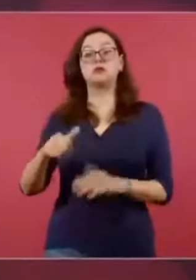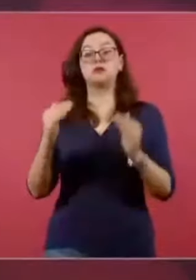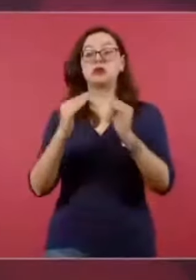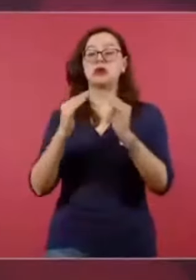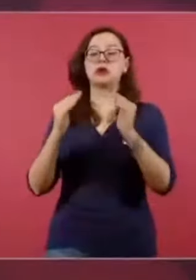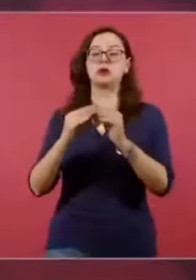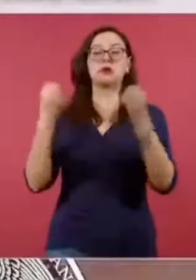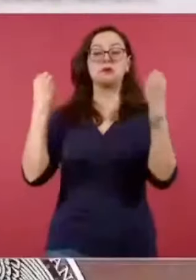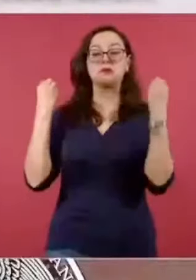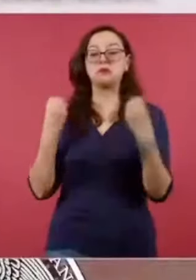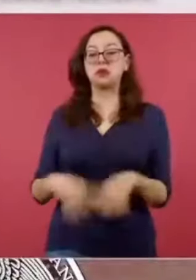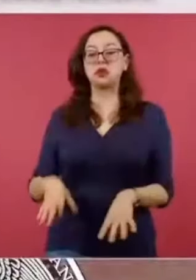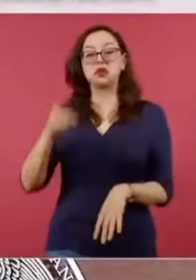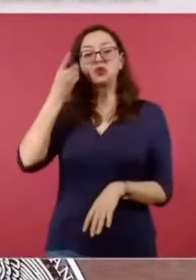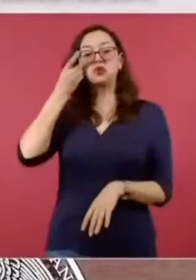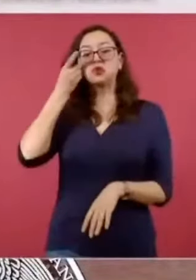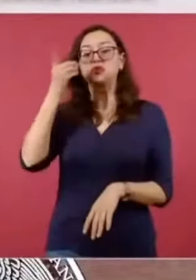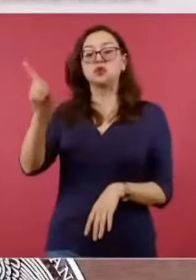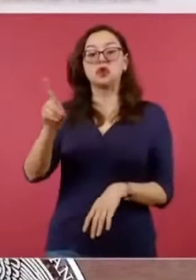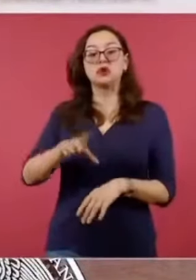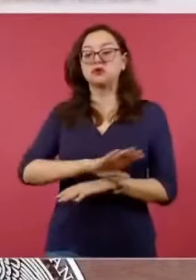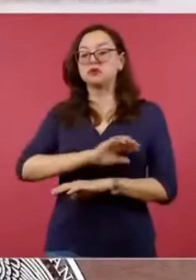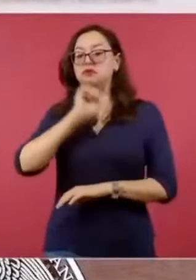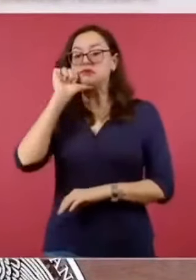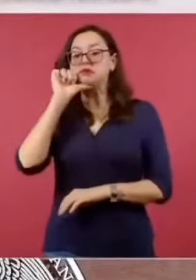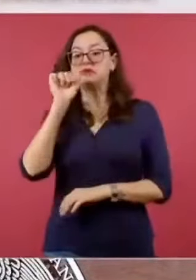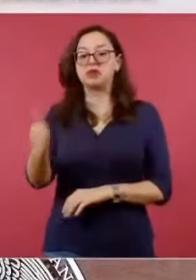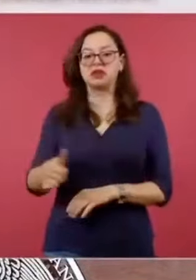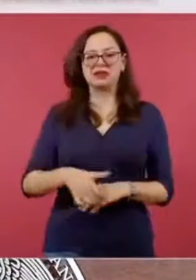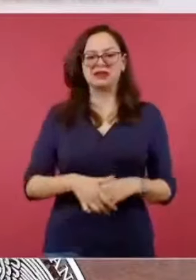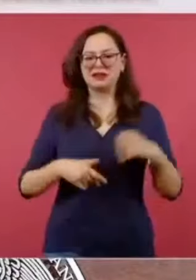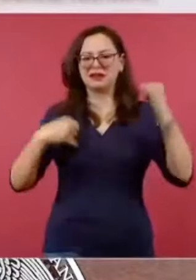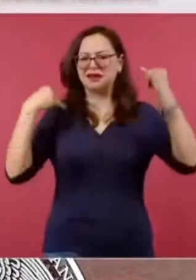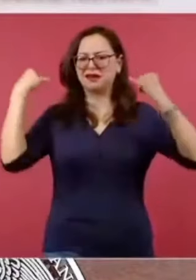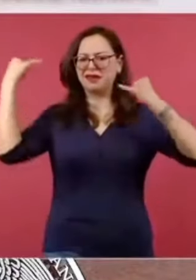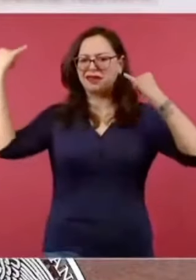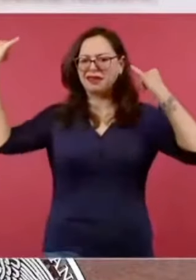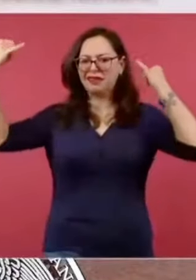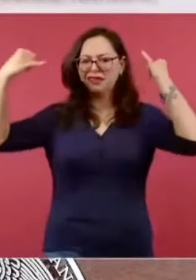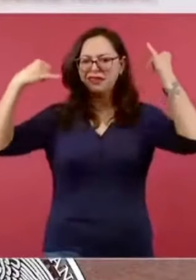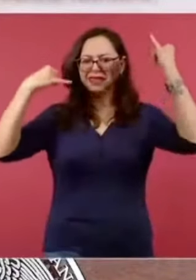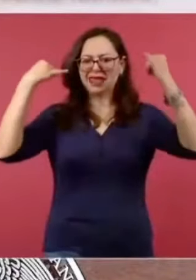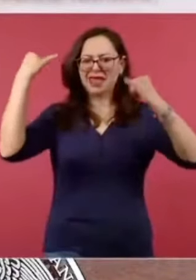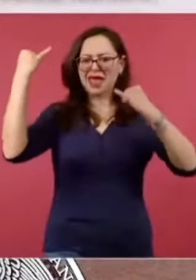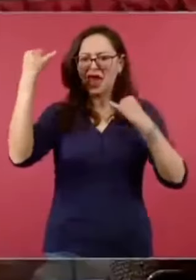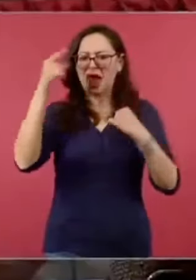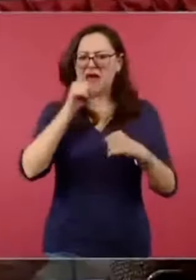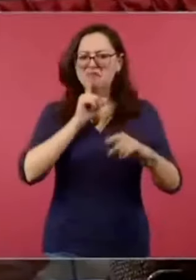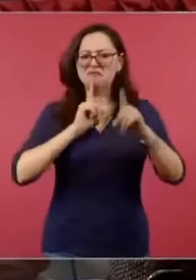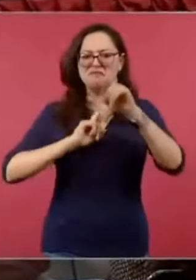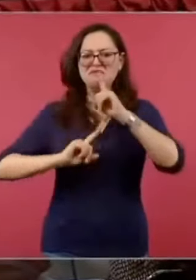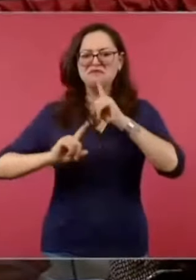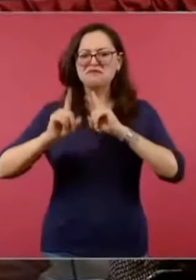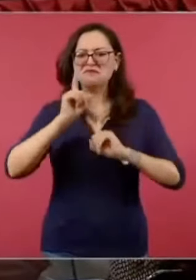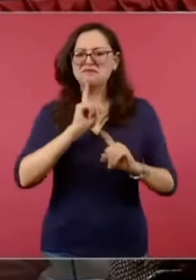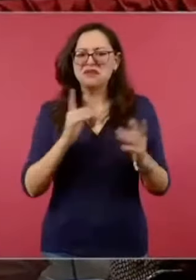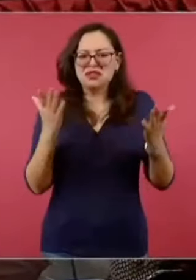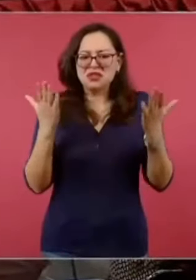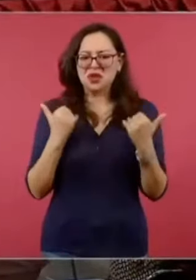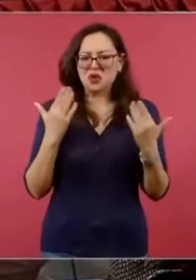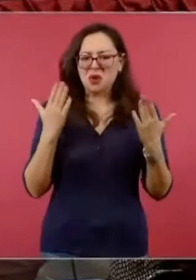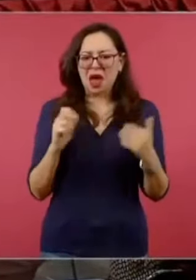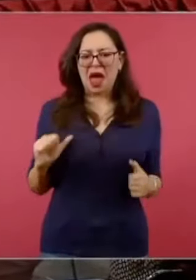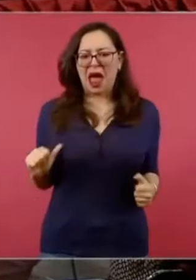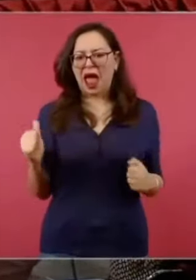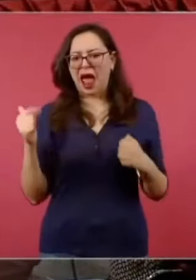según ella ya nadie iba a querer rentar. Toda una fantasía y un montón de mentiras, porque no presenta ni